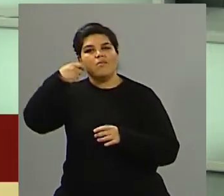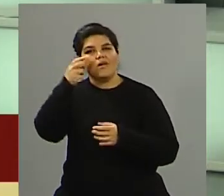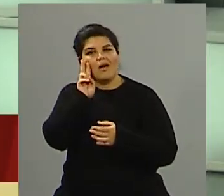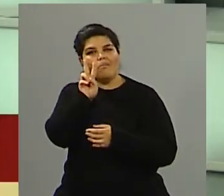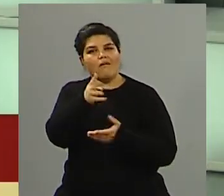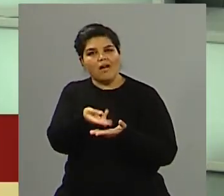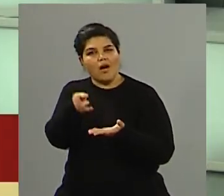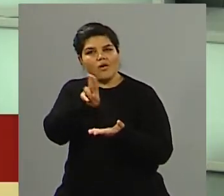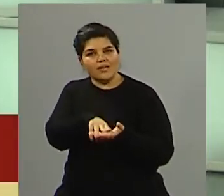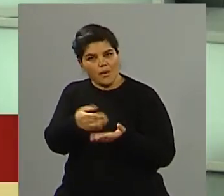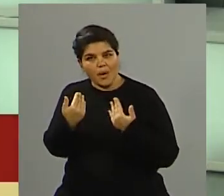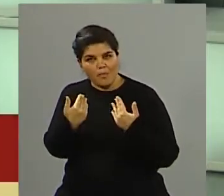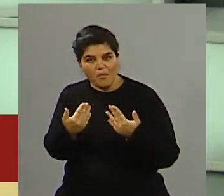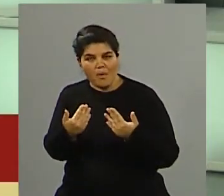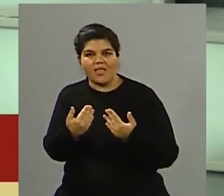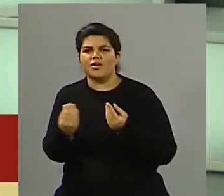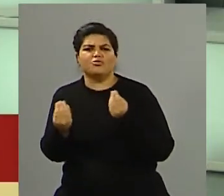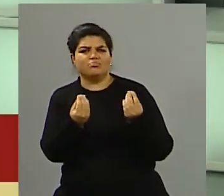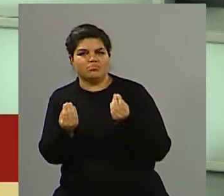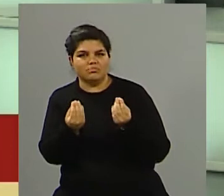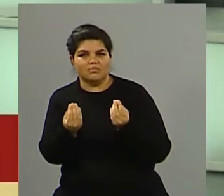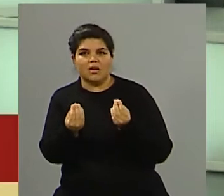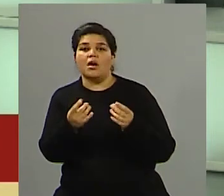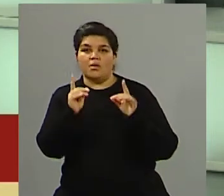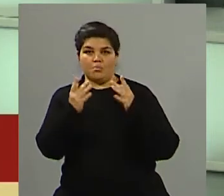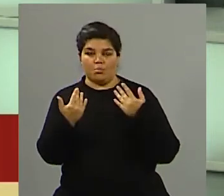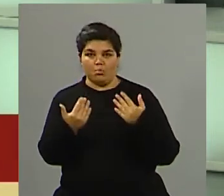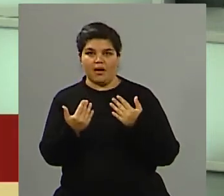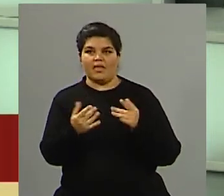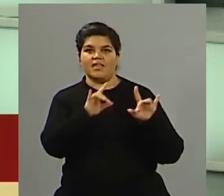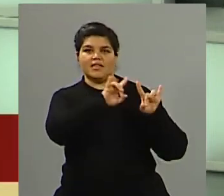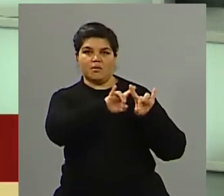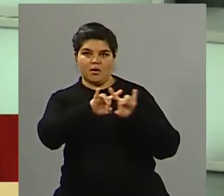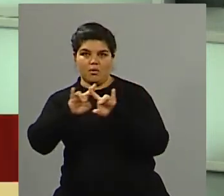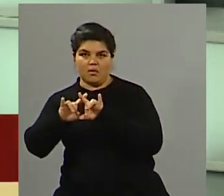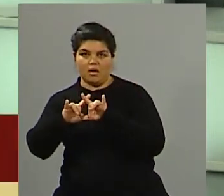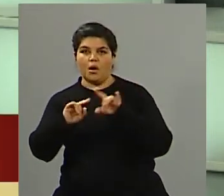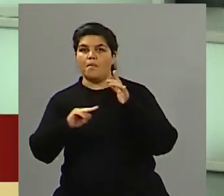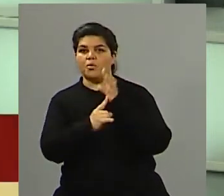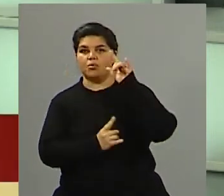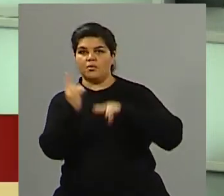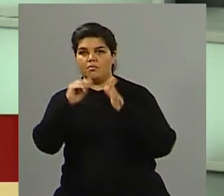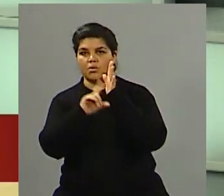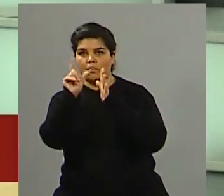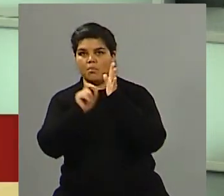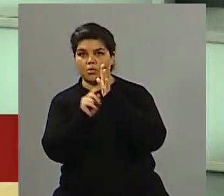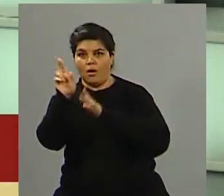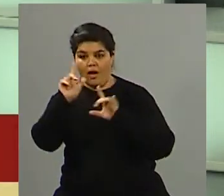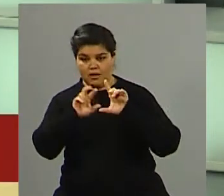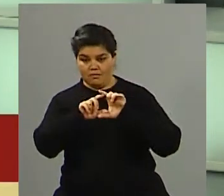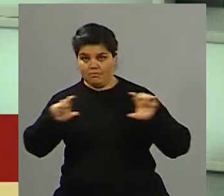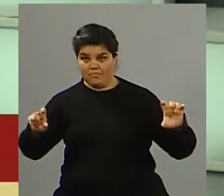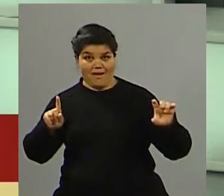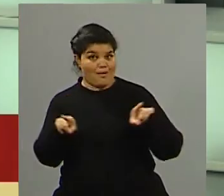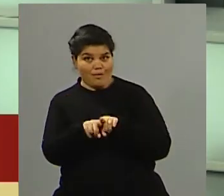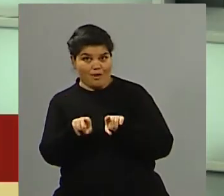se puede dar a través de no solamente nuestra plataforma digital que es www.unidiversidad.com.ar sino también en